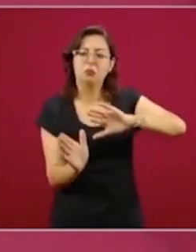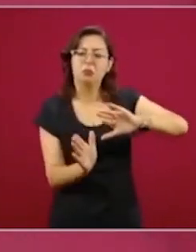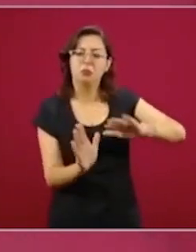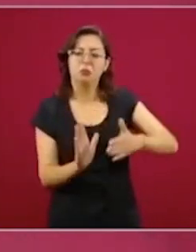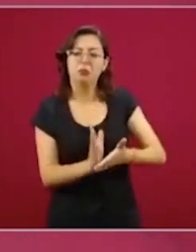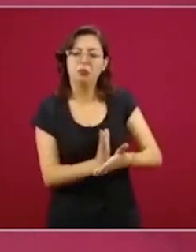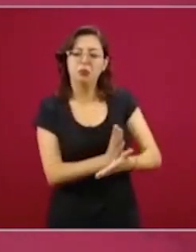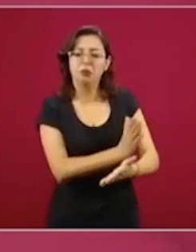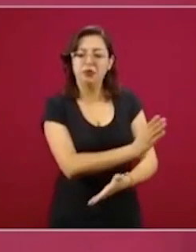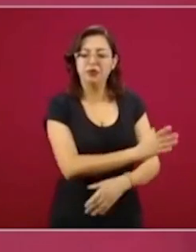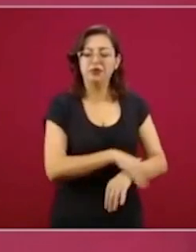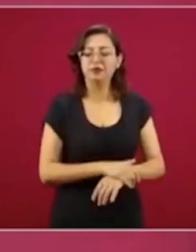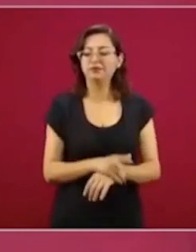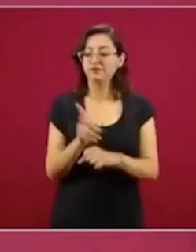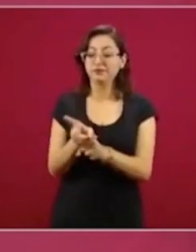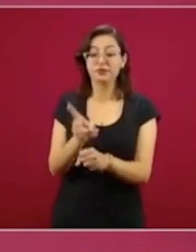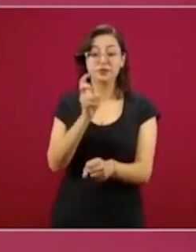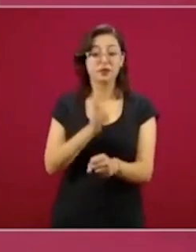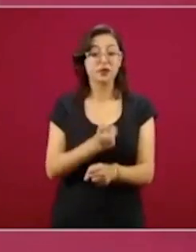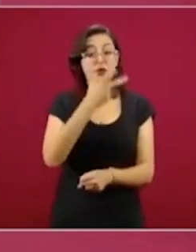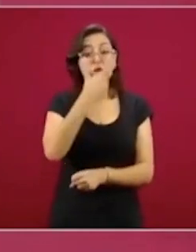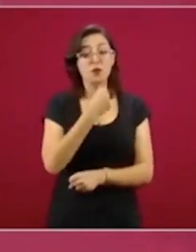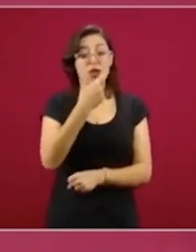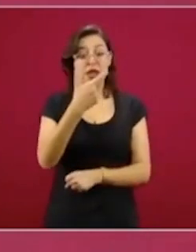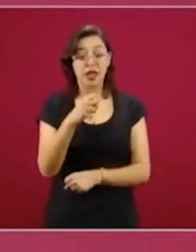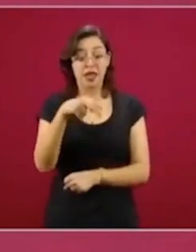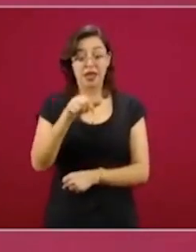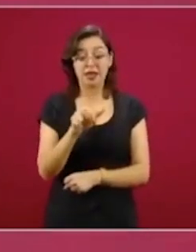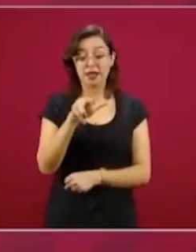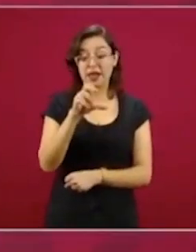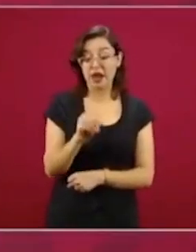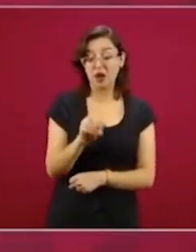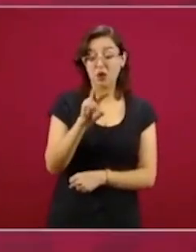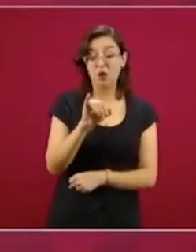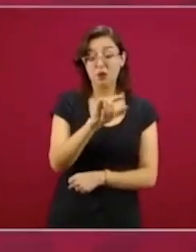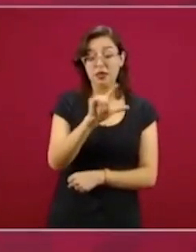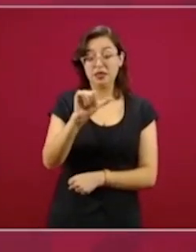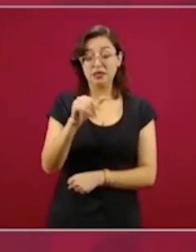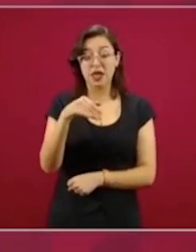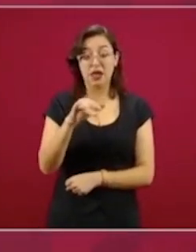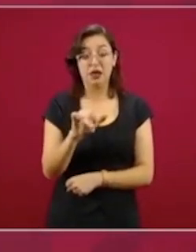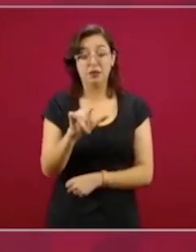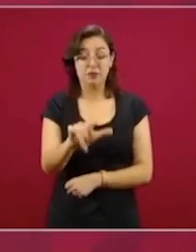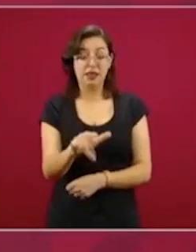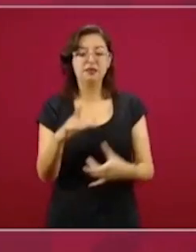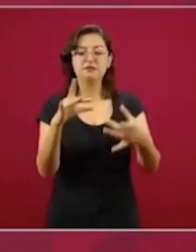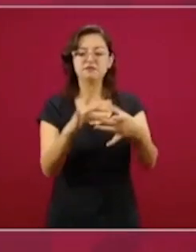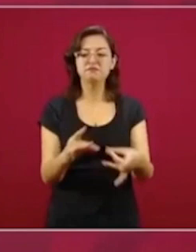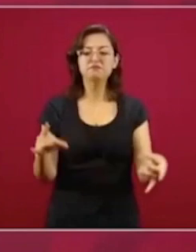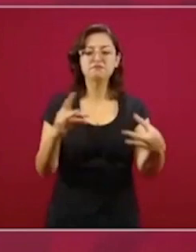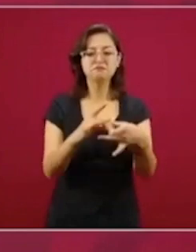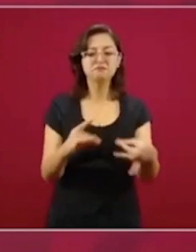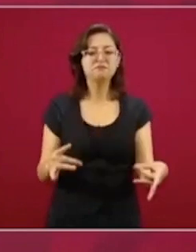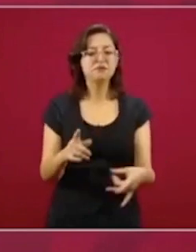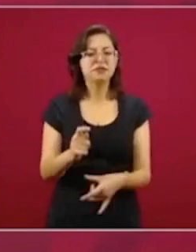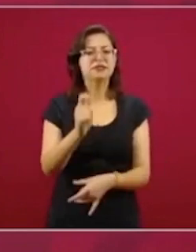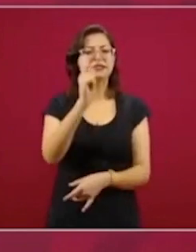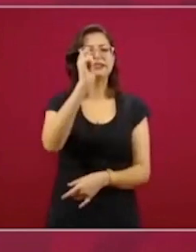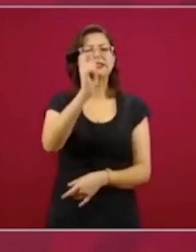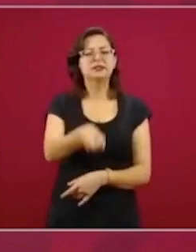invitamos a Genaro Villamil a que nos explique cómo funciona